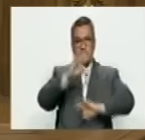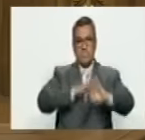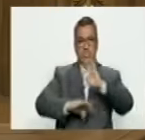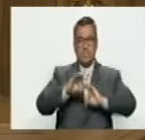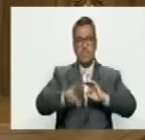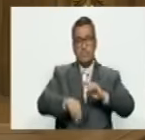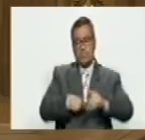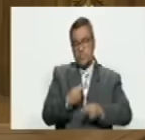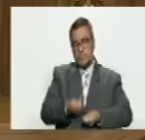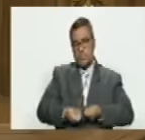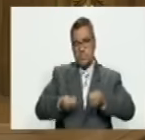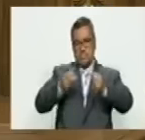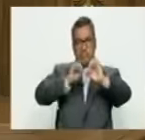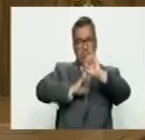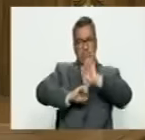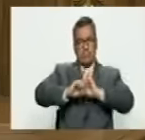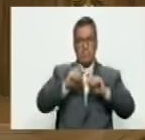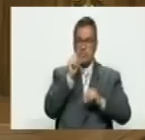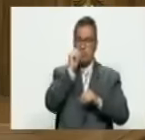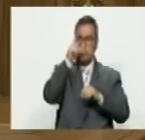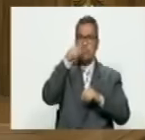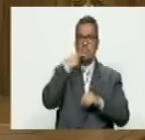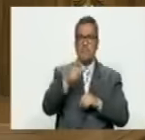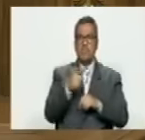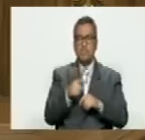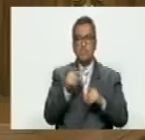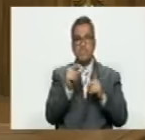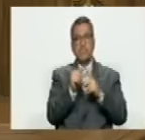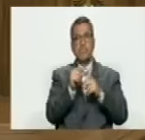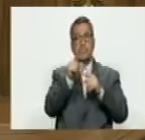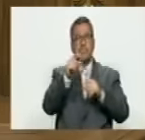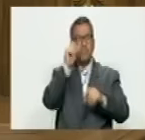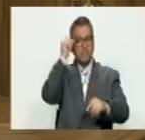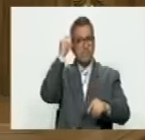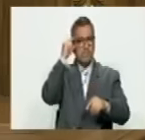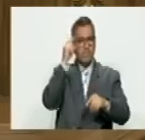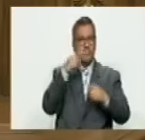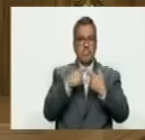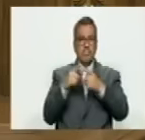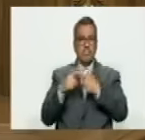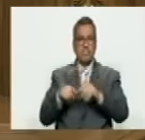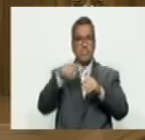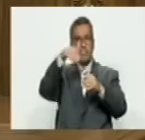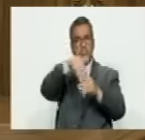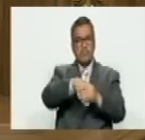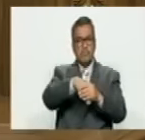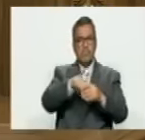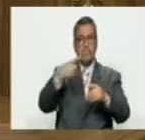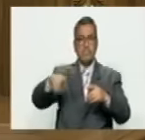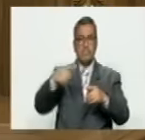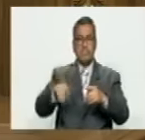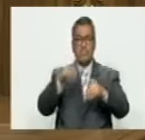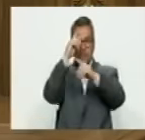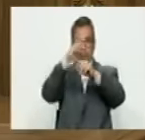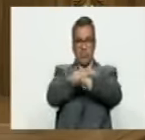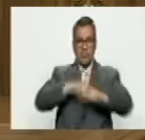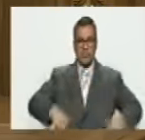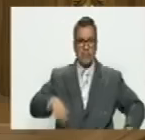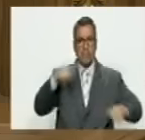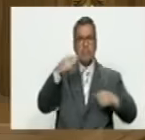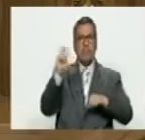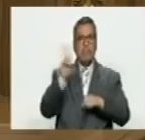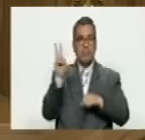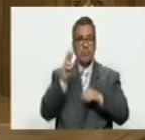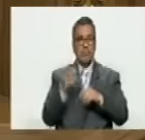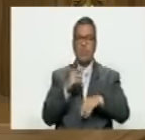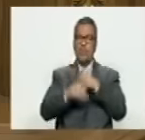evitarlo y tenemos que despertar dice ese su lenguaje despertar los instintos democráticos de los militares venezolanos ¿y